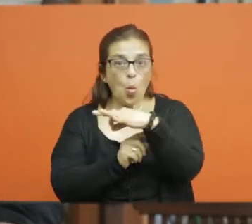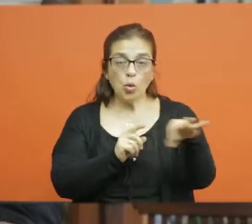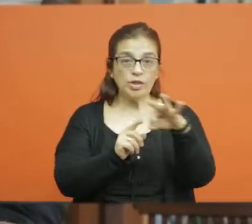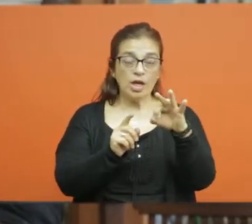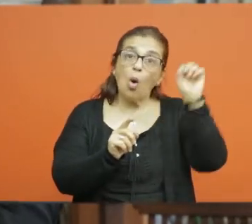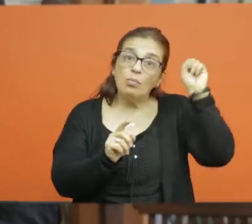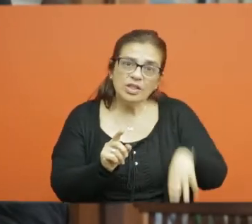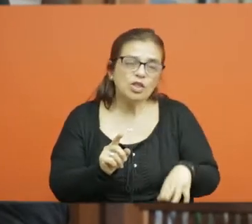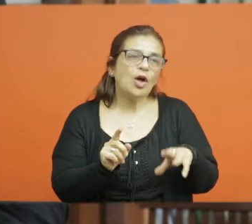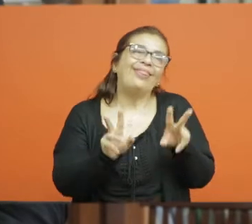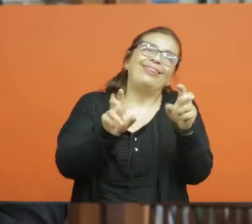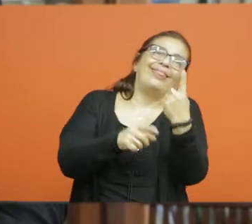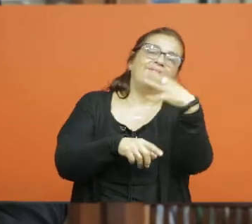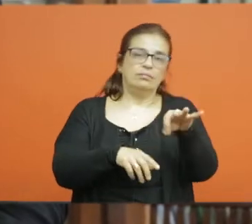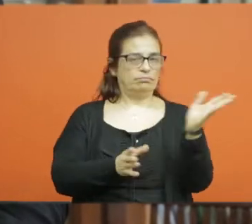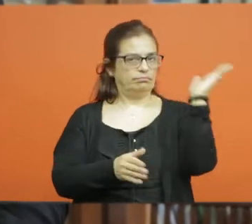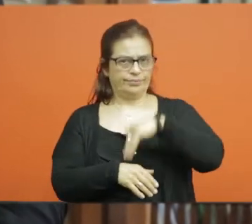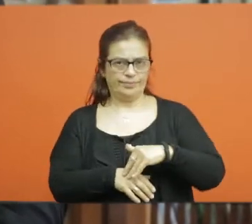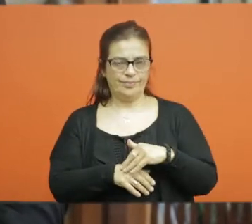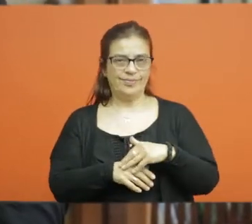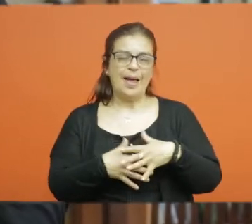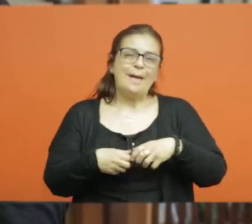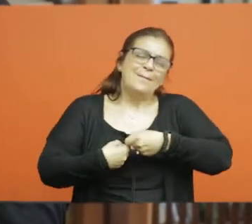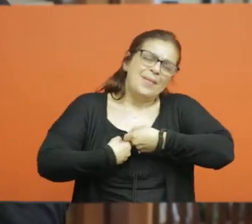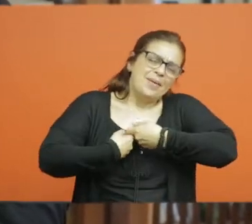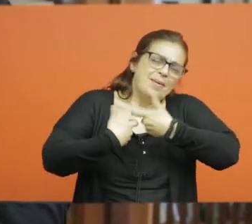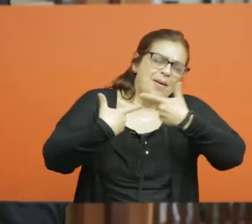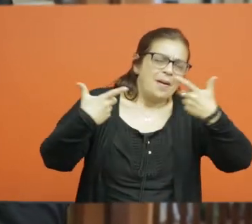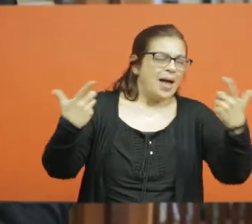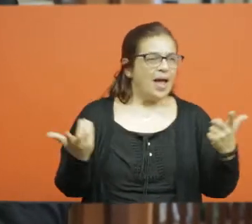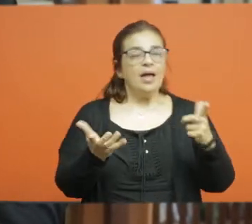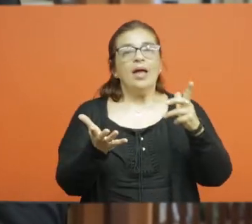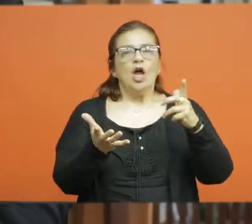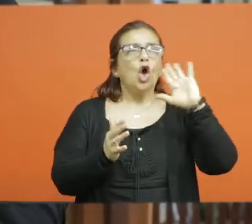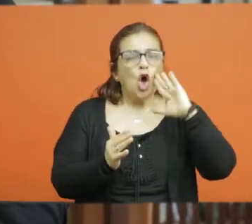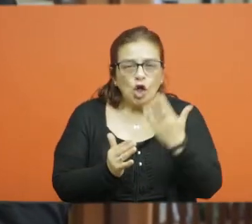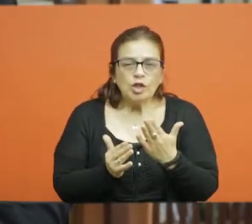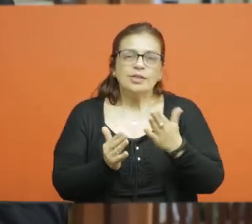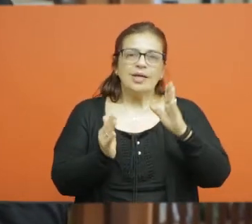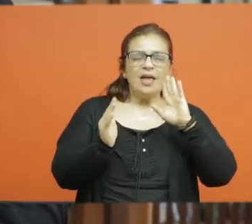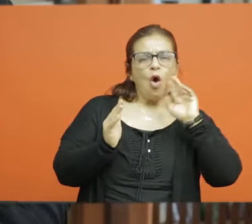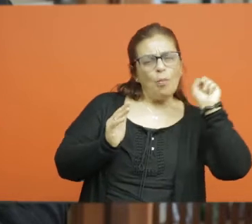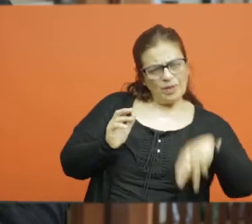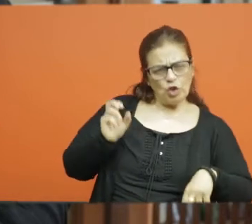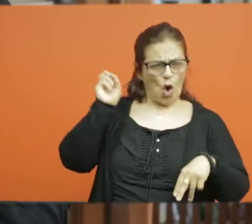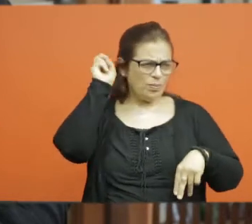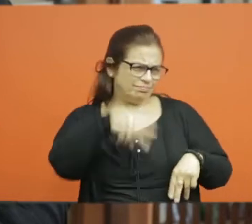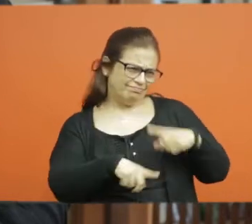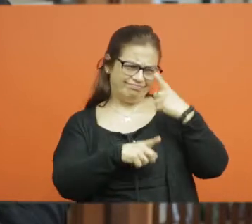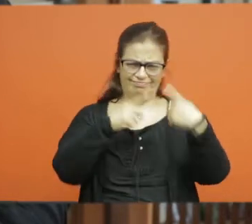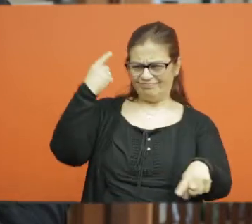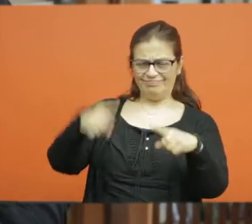conocimiento, es decir, de las perspectivas del conocimiento, porque es más que la multidisciplina. Es decir, es el lugar